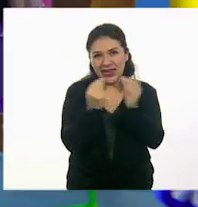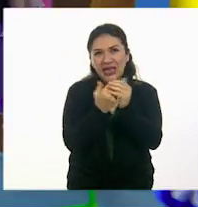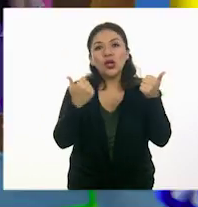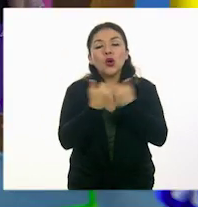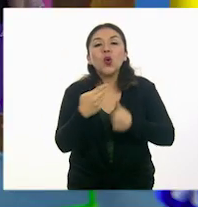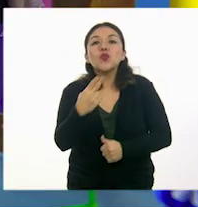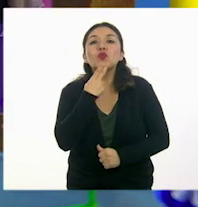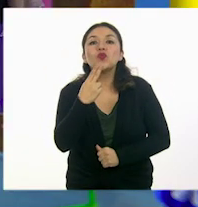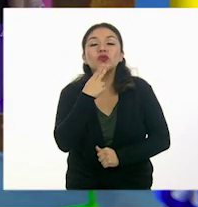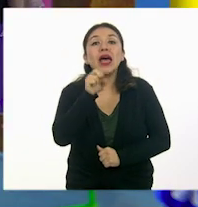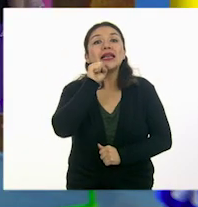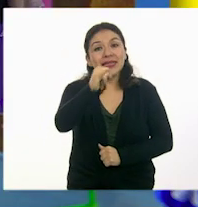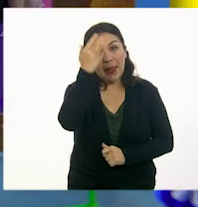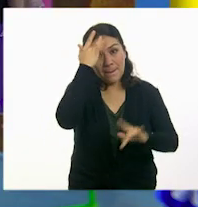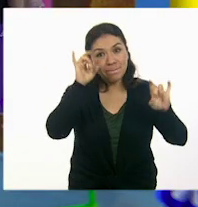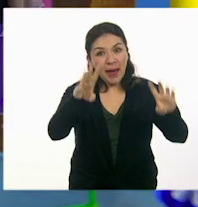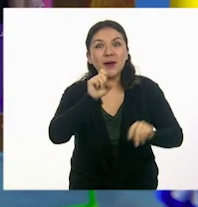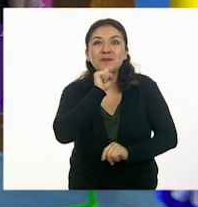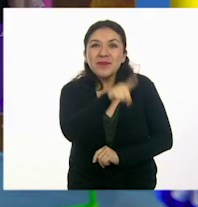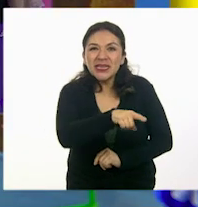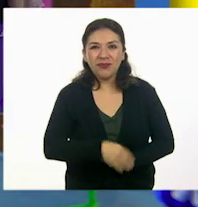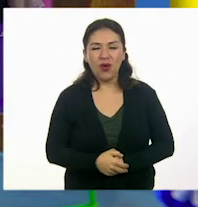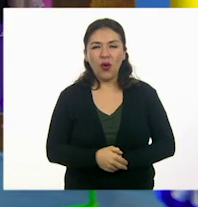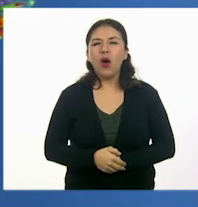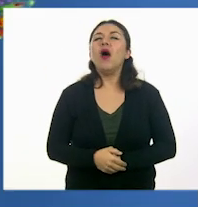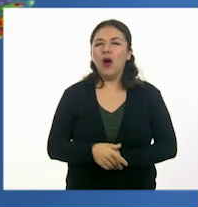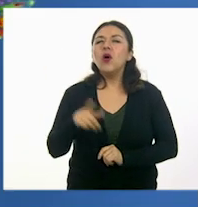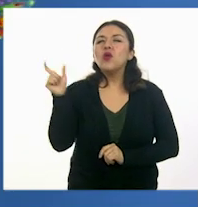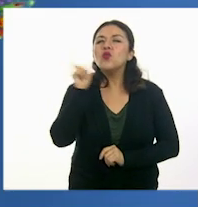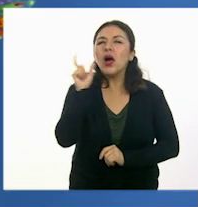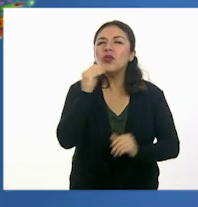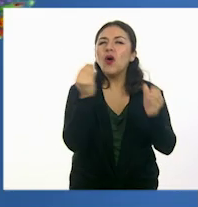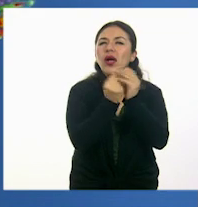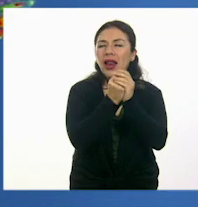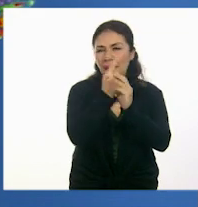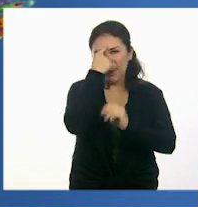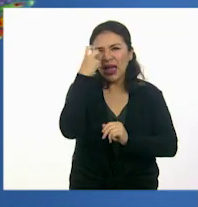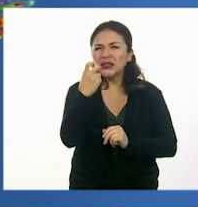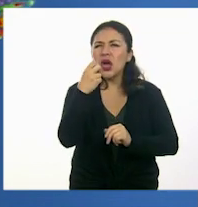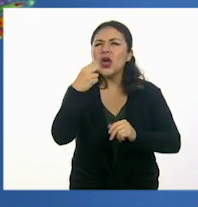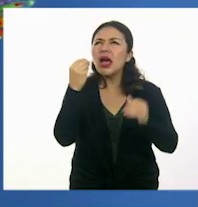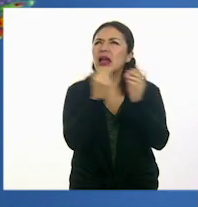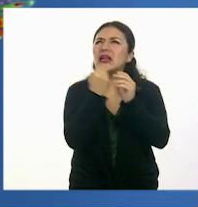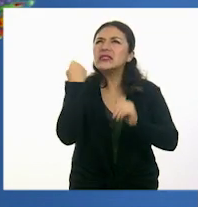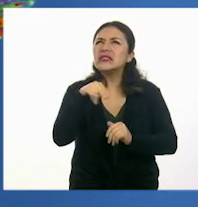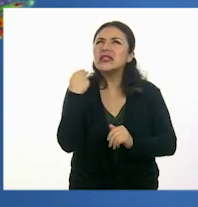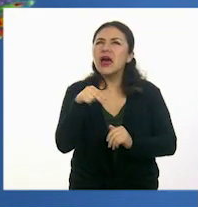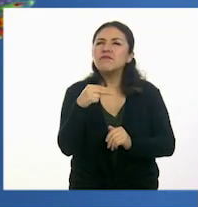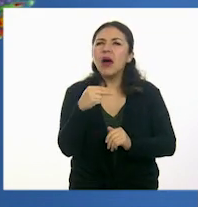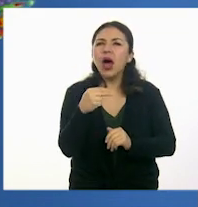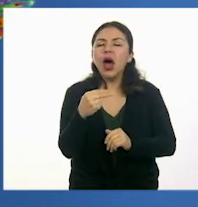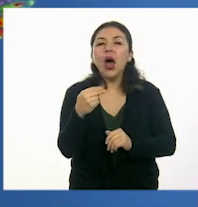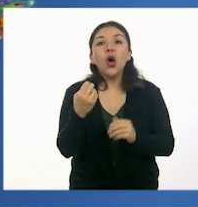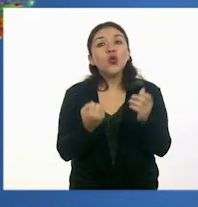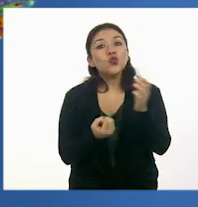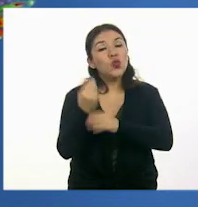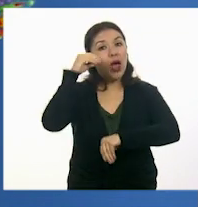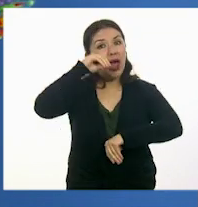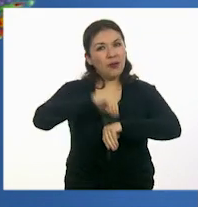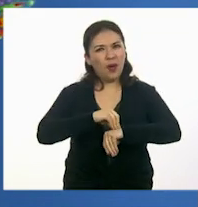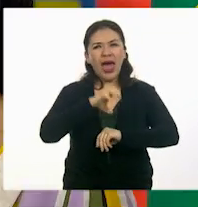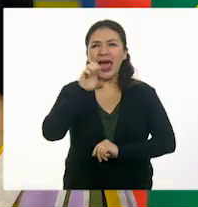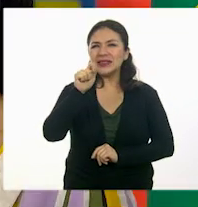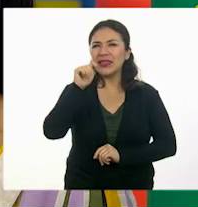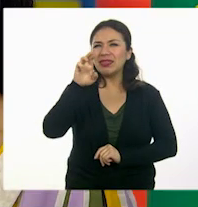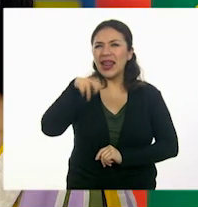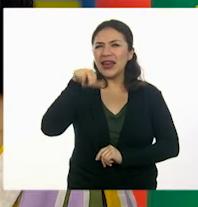usamos el sí mágico. Cuando realizamos las clases de la sesión titulada Estrenando, Ando, por ejemplo.